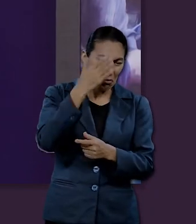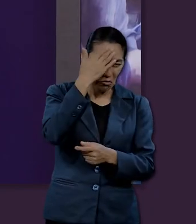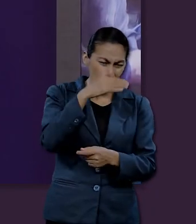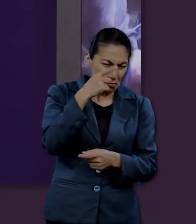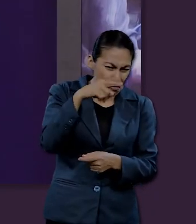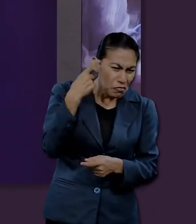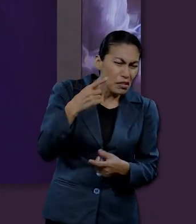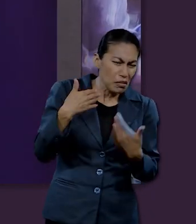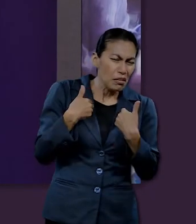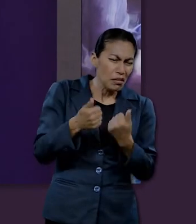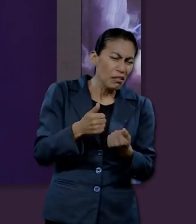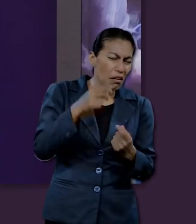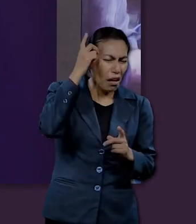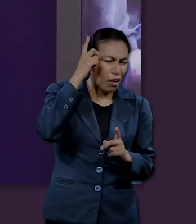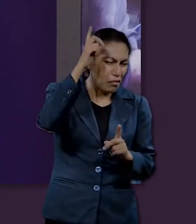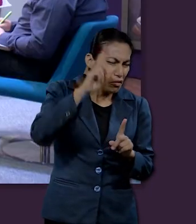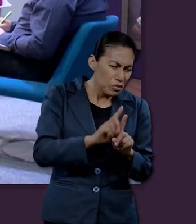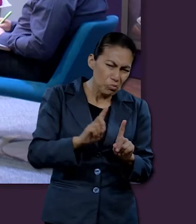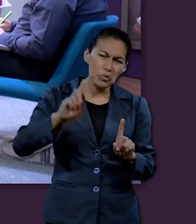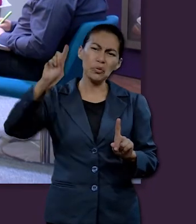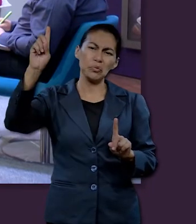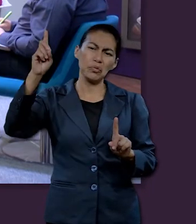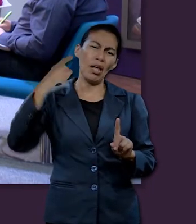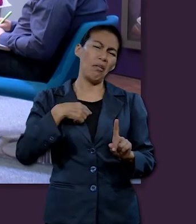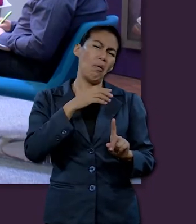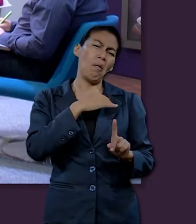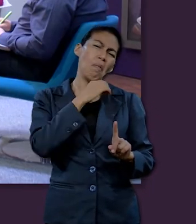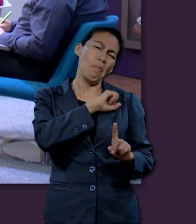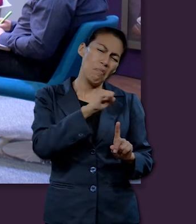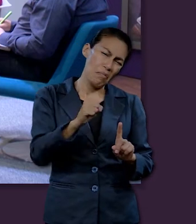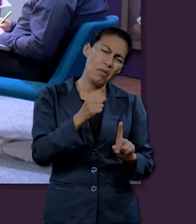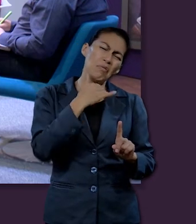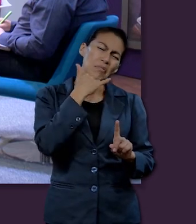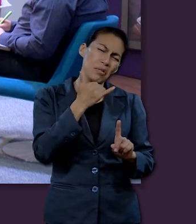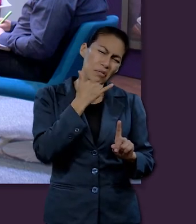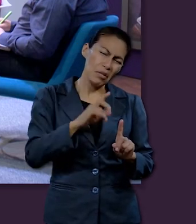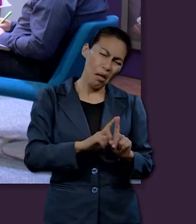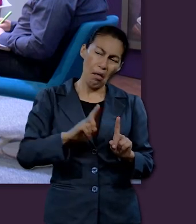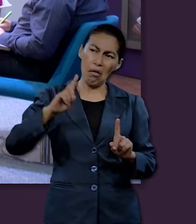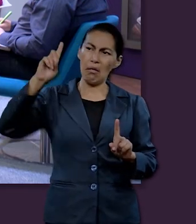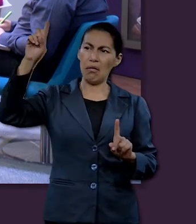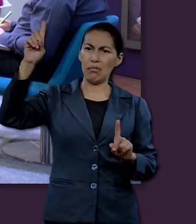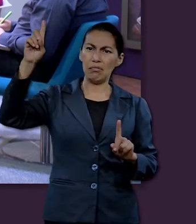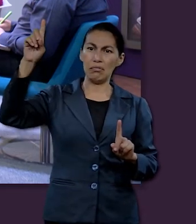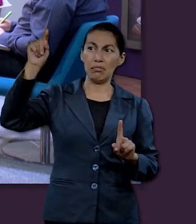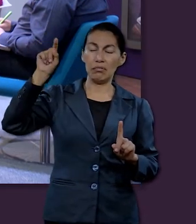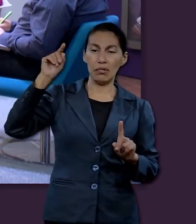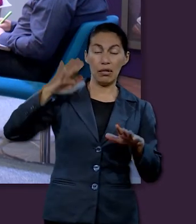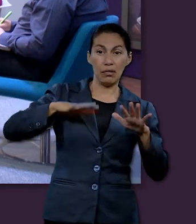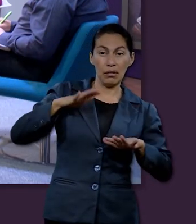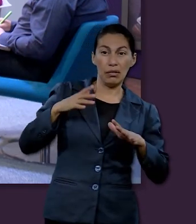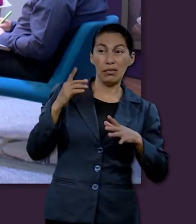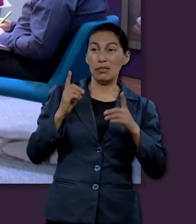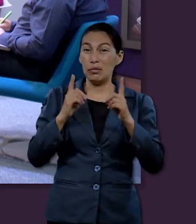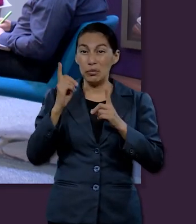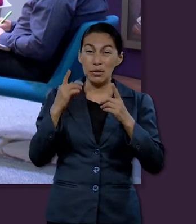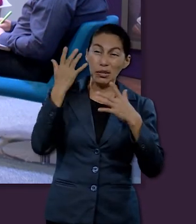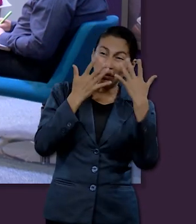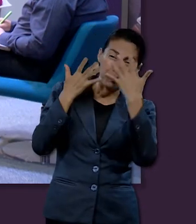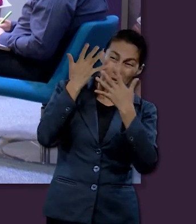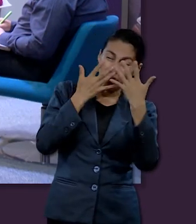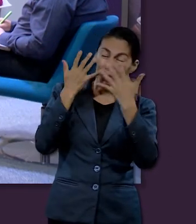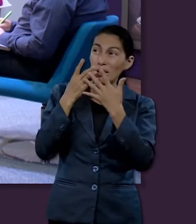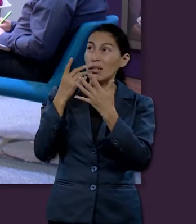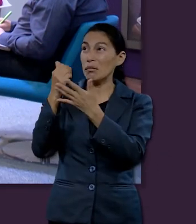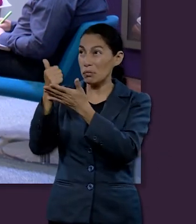convencernos de que Él no está ahí con nosotros, porque será estar haciendo las cosas bien, estar haciendo las cosas mal, estará actuando, no estará actuando.